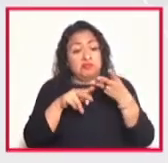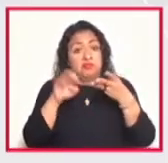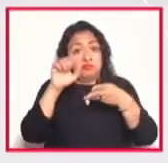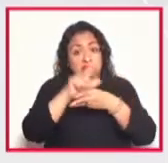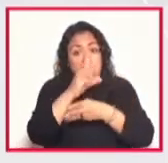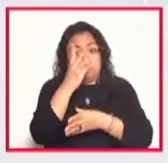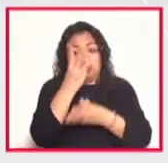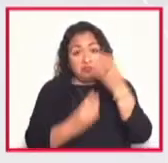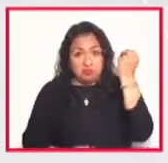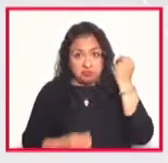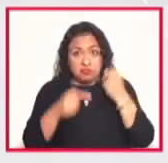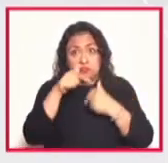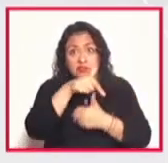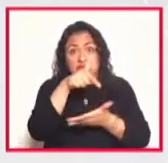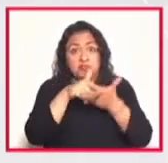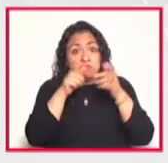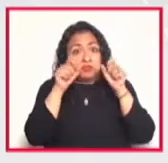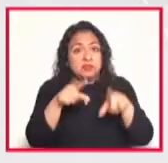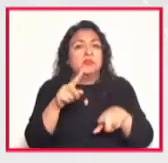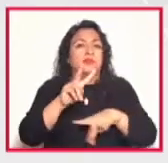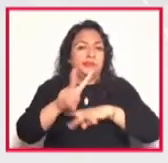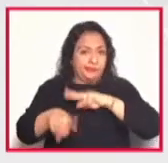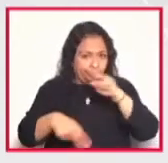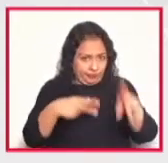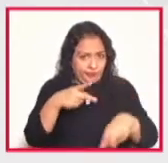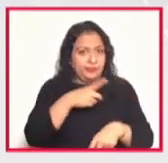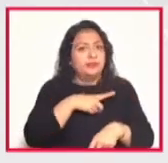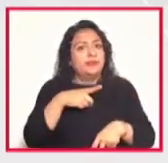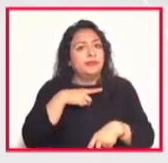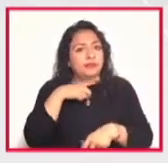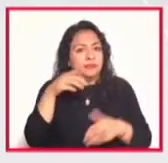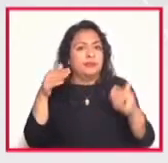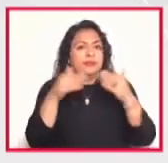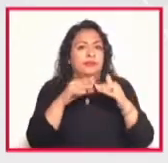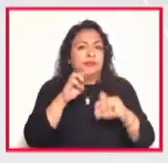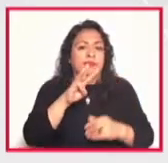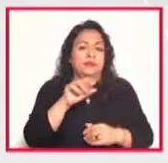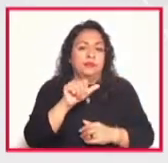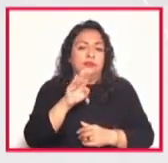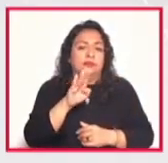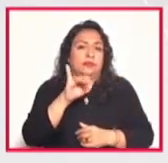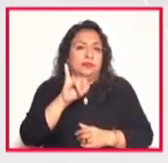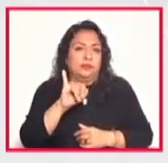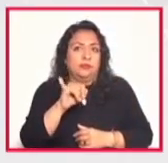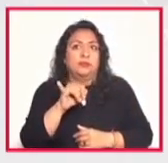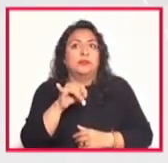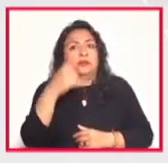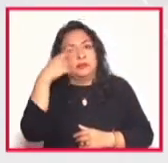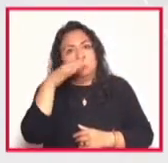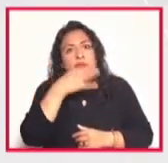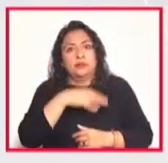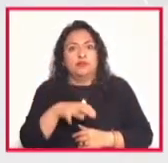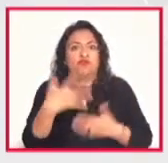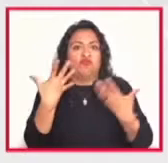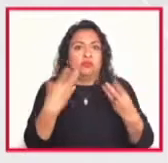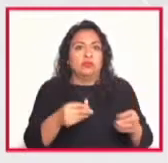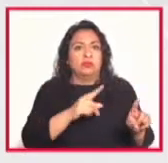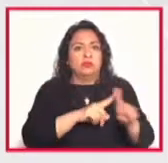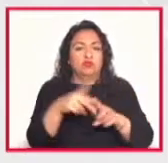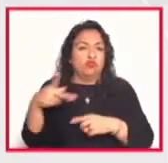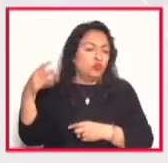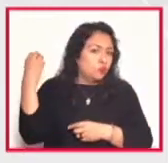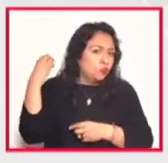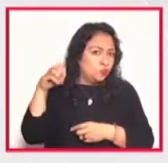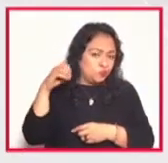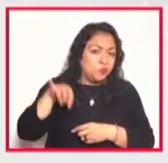en este punto habrá que darse una vuelta a Casa Guavi por supuesto en general a celebrar las riquezas que tiene Oaxaca muy